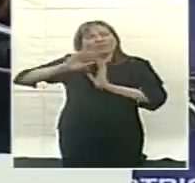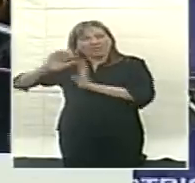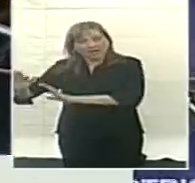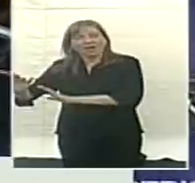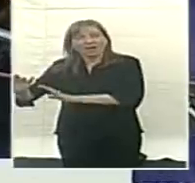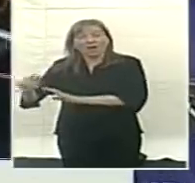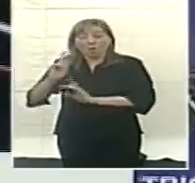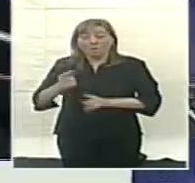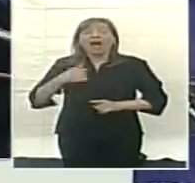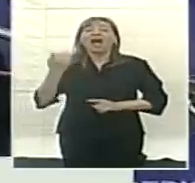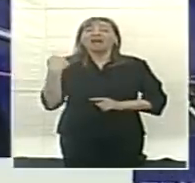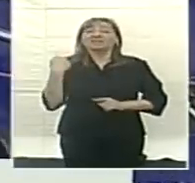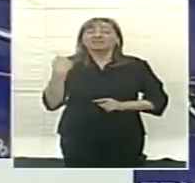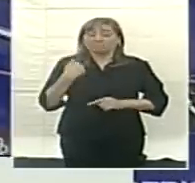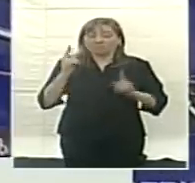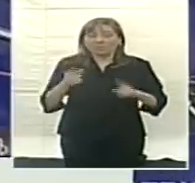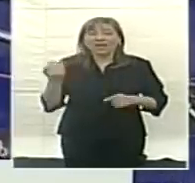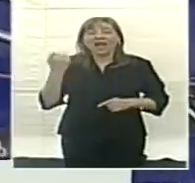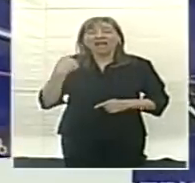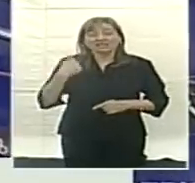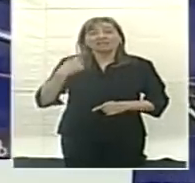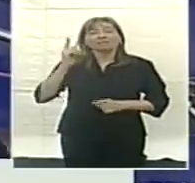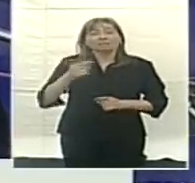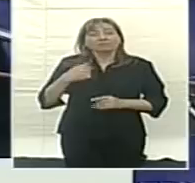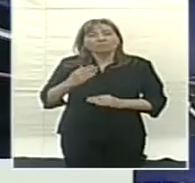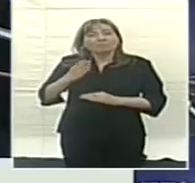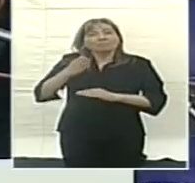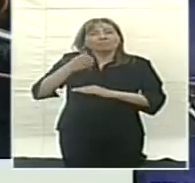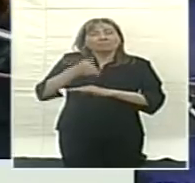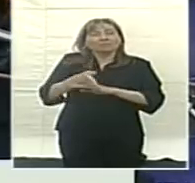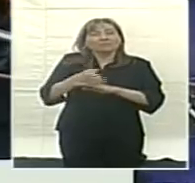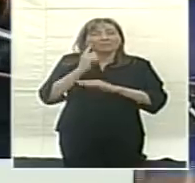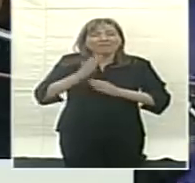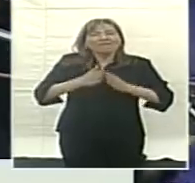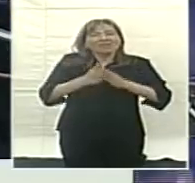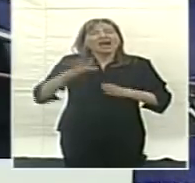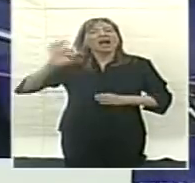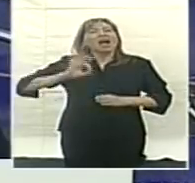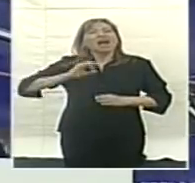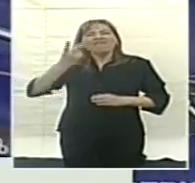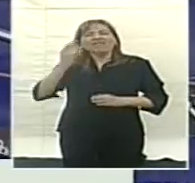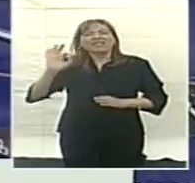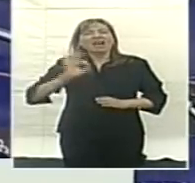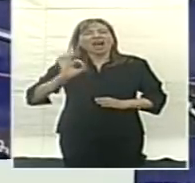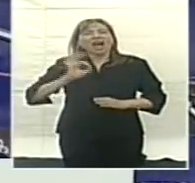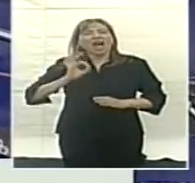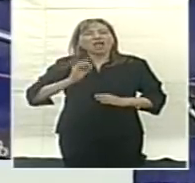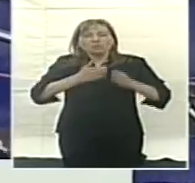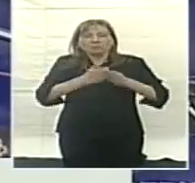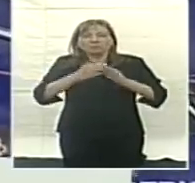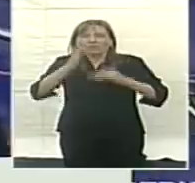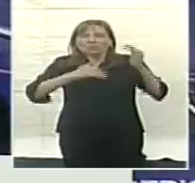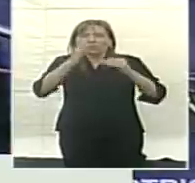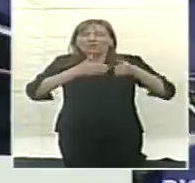cuando ayer votábamos también, luego de 20 años de inactividad de nuestros astilleros